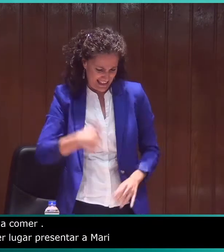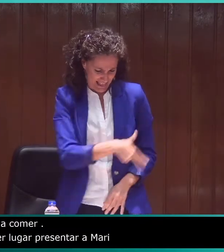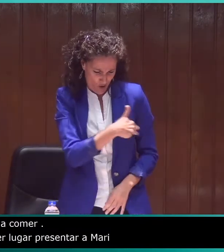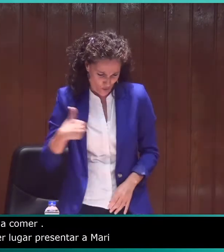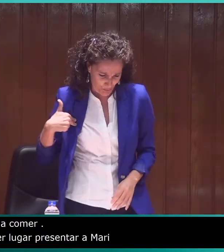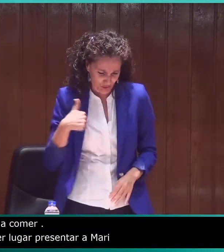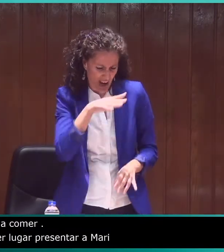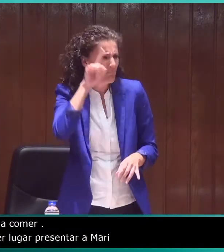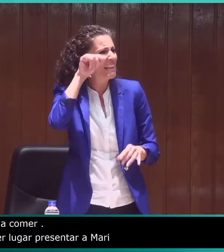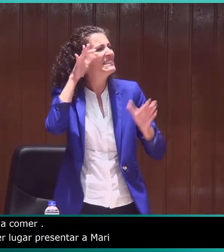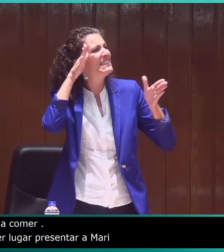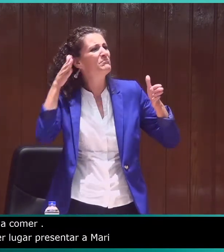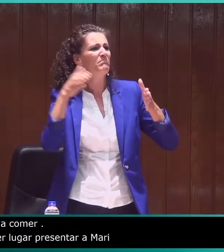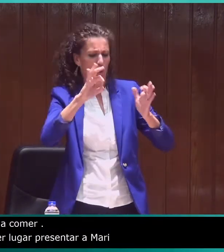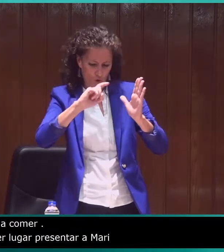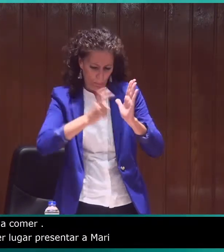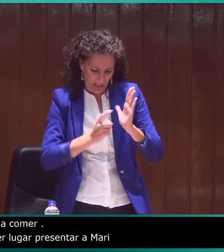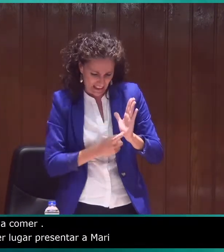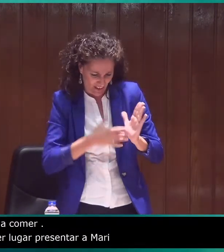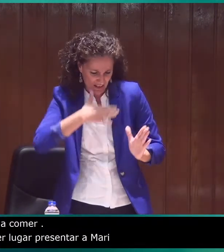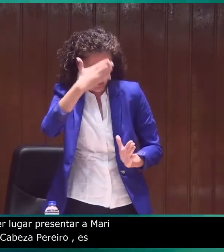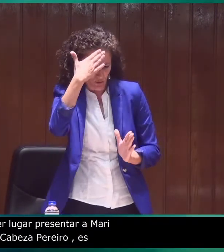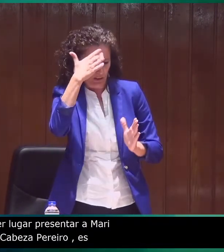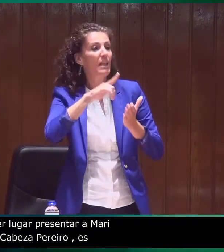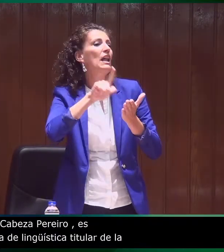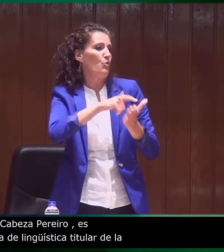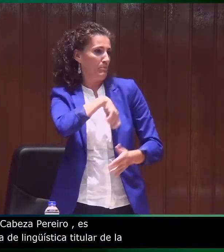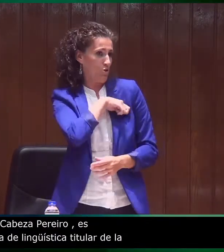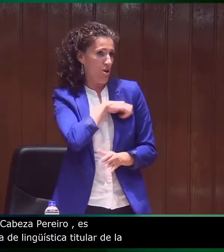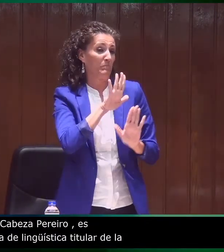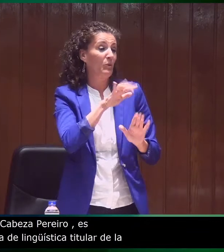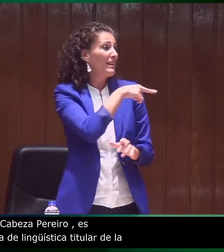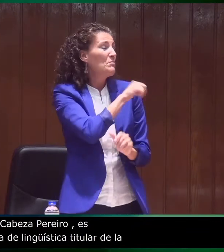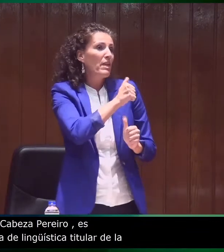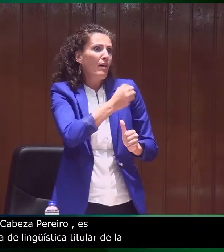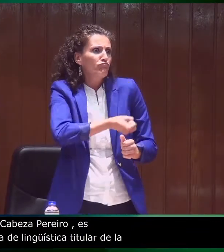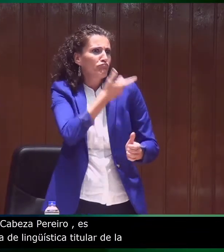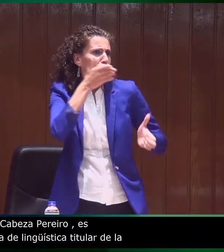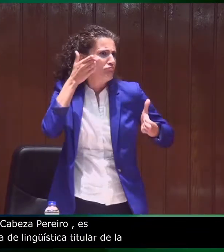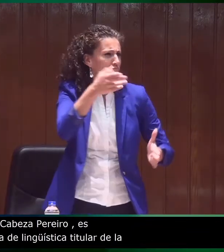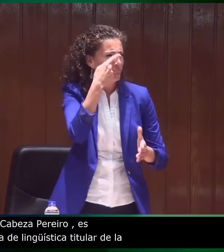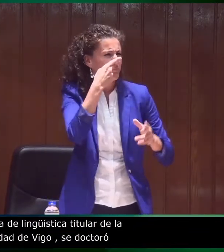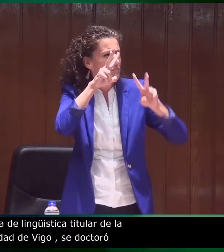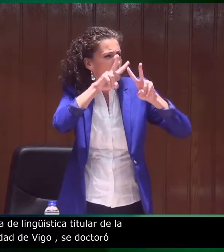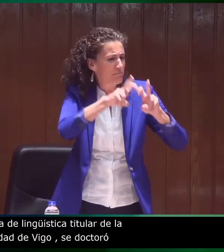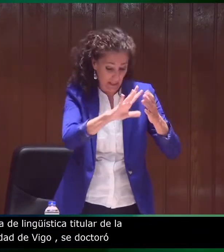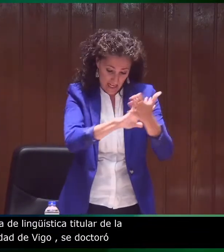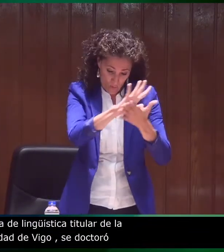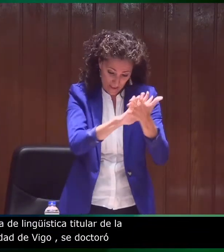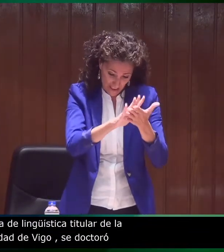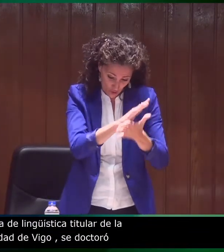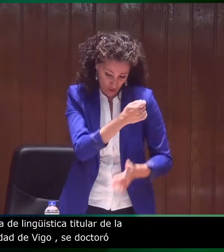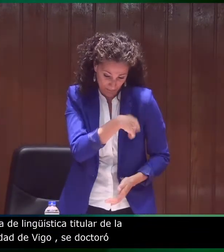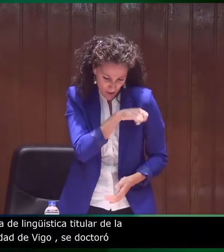Se doctoró en la Universidad de Santiago de Compostela con una tesis sobre completivas de sujeto en lengua española